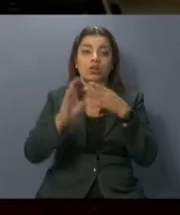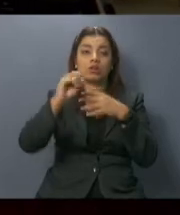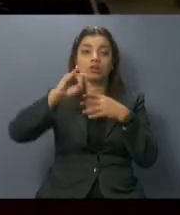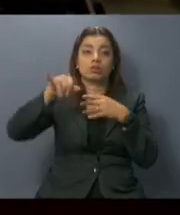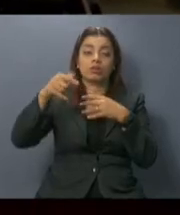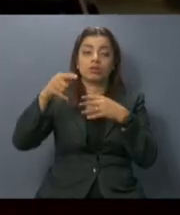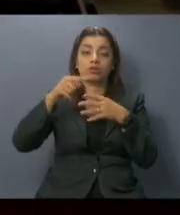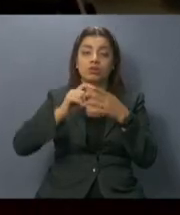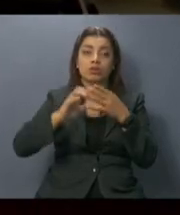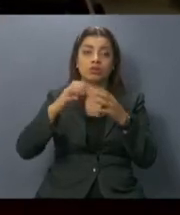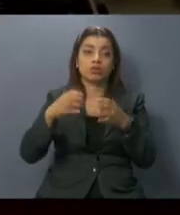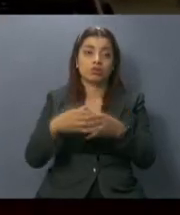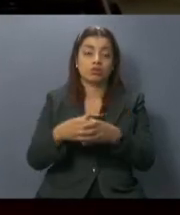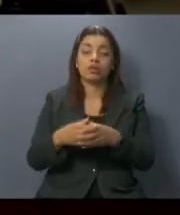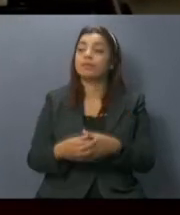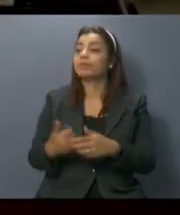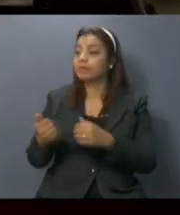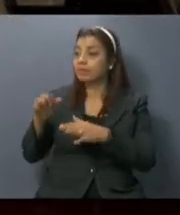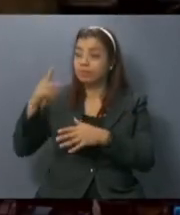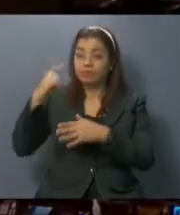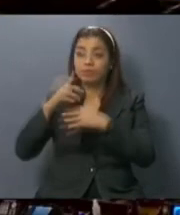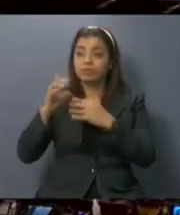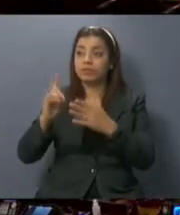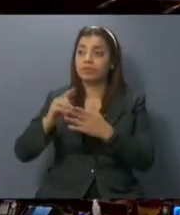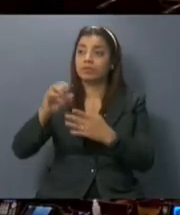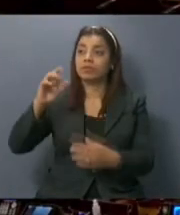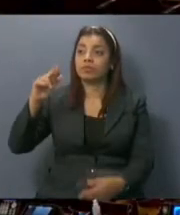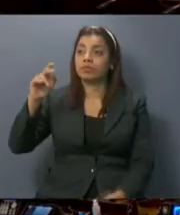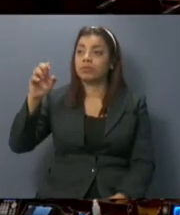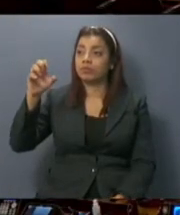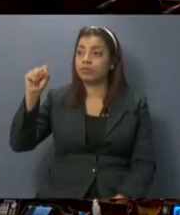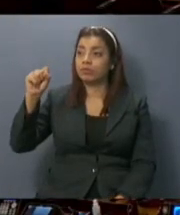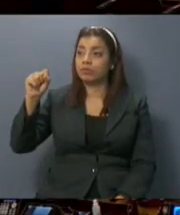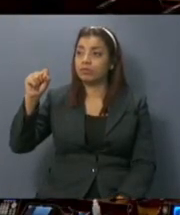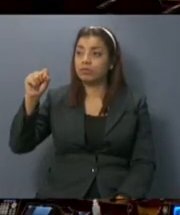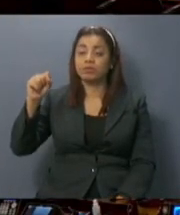Suprema de Justicia. Gracias, diputado Serafín Morantes.